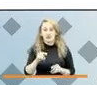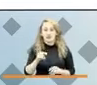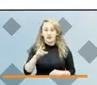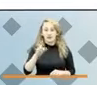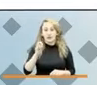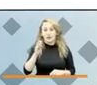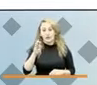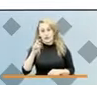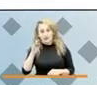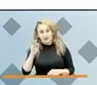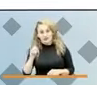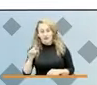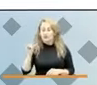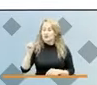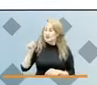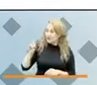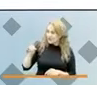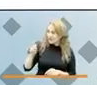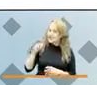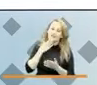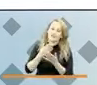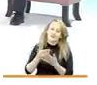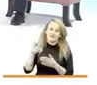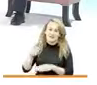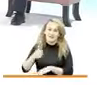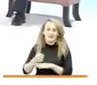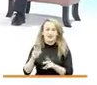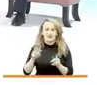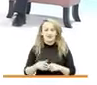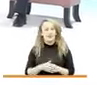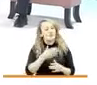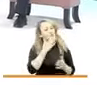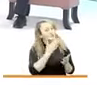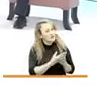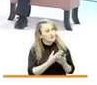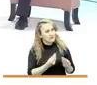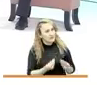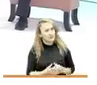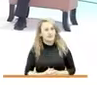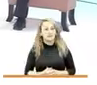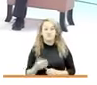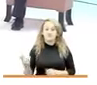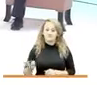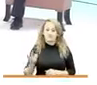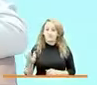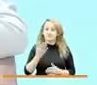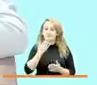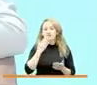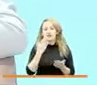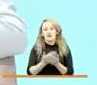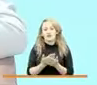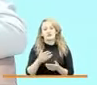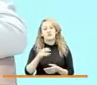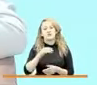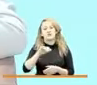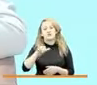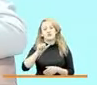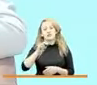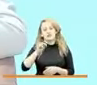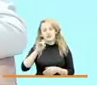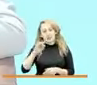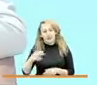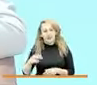Yaner y por supuesto usted director muchísimas gracias muchísimas gracias Paola reitero el agradecimiento a Yaner a